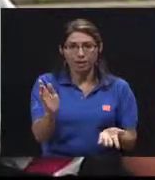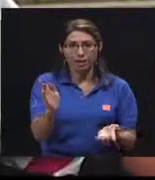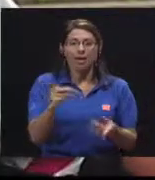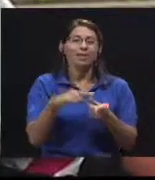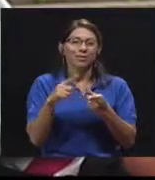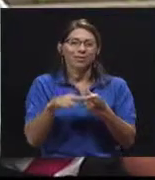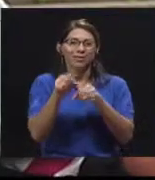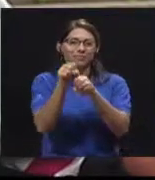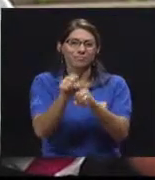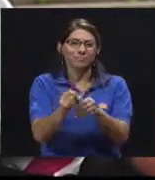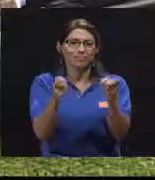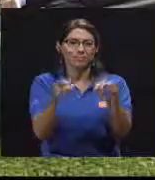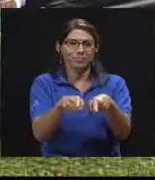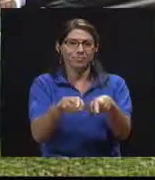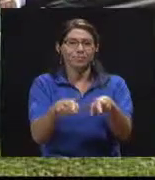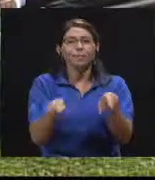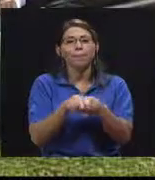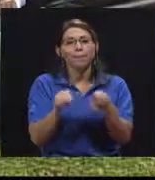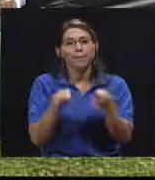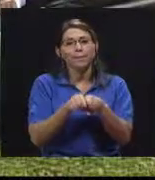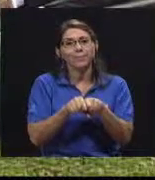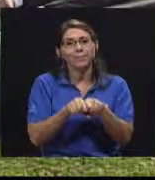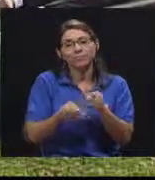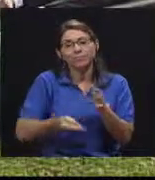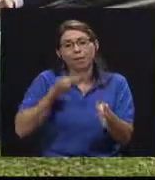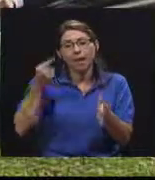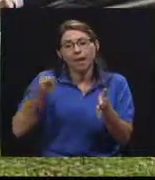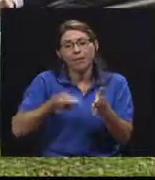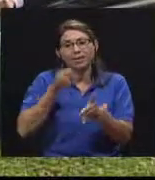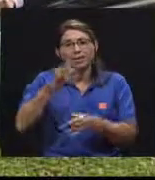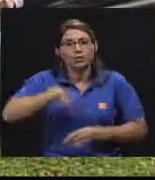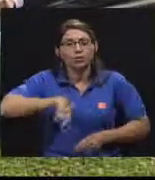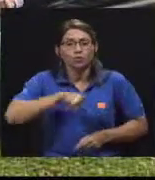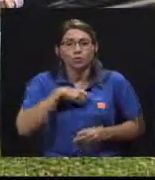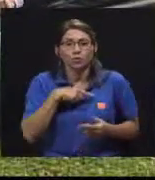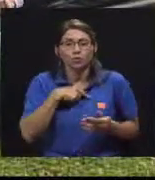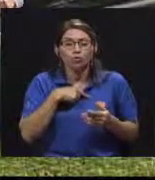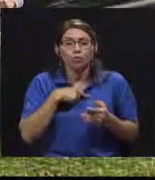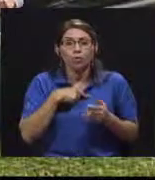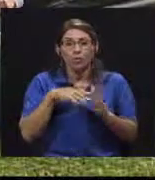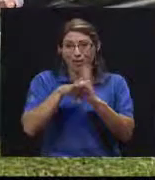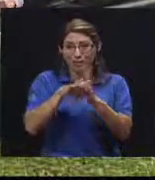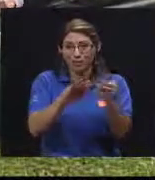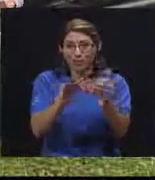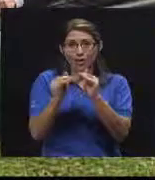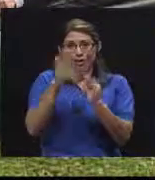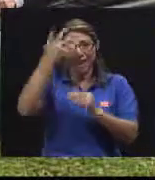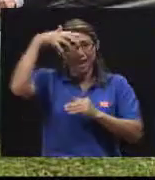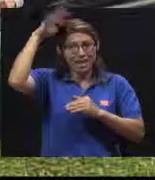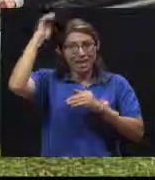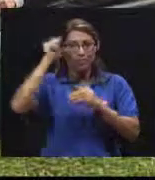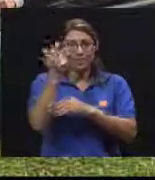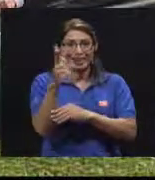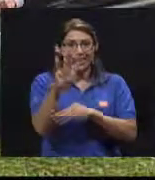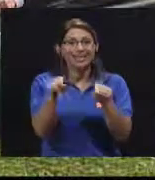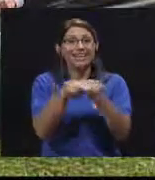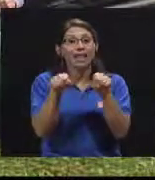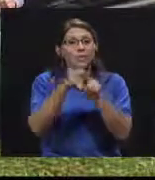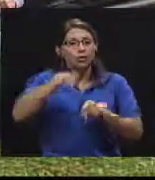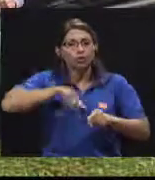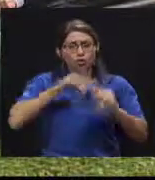Entonces, suele suceder, inclusive hay casos que, pues, nos ha tocado, pues, a uno de nosotros, ahí en el León 13, que también cubrimos la Carpe,